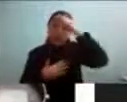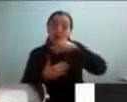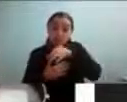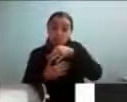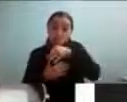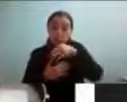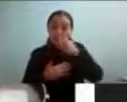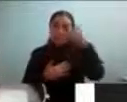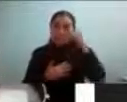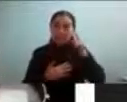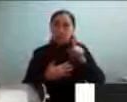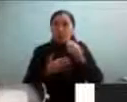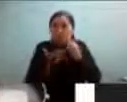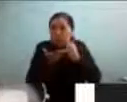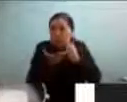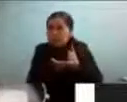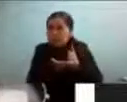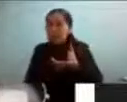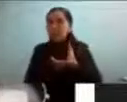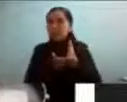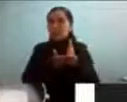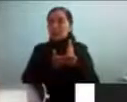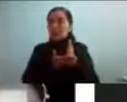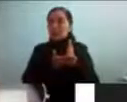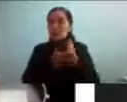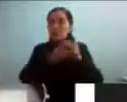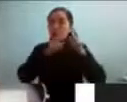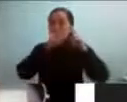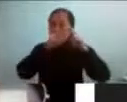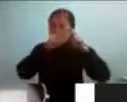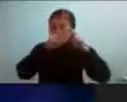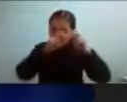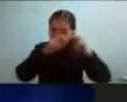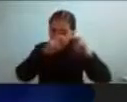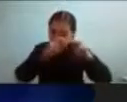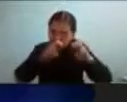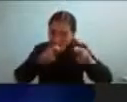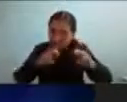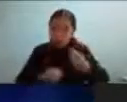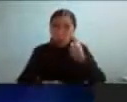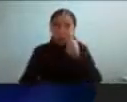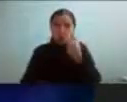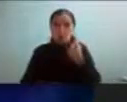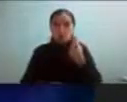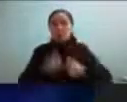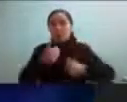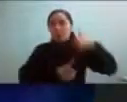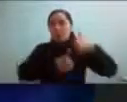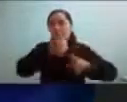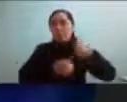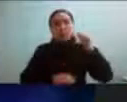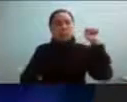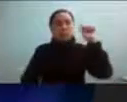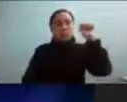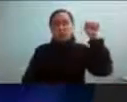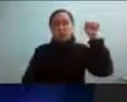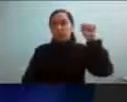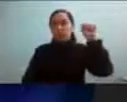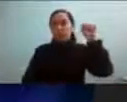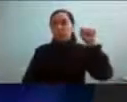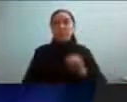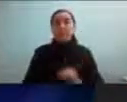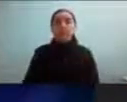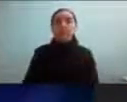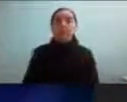terreno joven en el conocimiento por lo menos profesional y a nivel de investigación de lo que es el autismo con lo cual uno de los cambios importantes en el